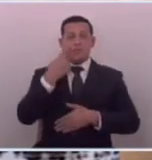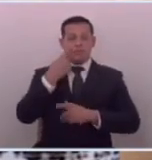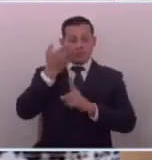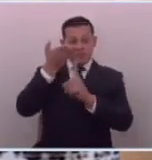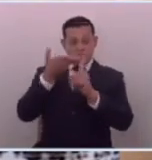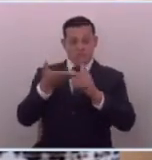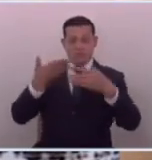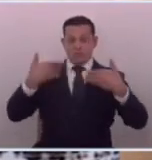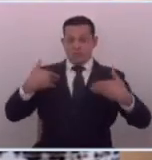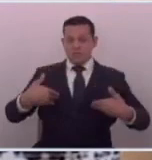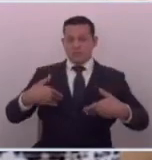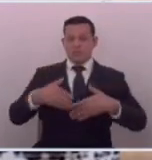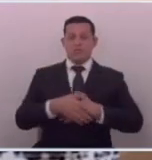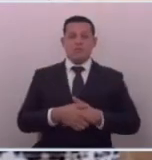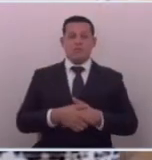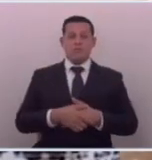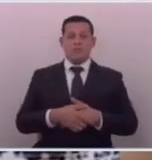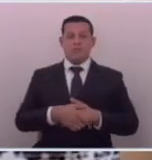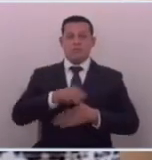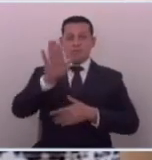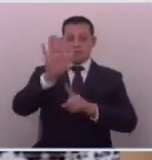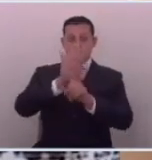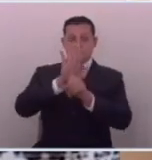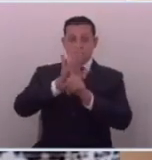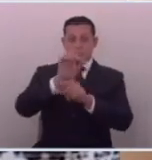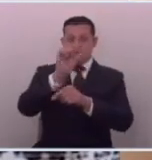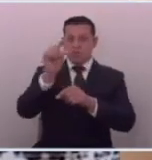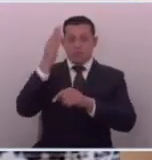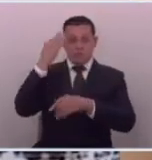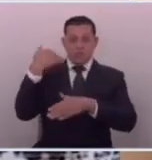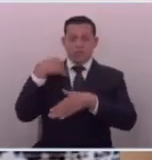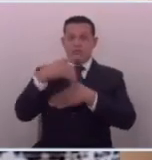integridad física ahí está su nombre diputada